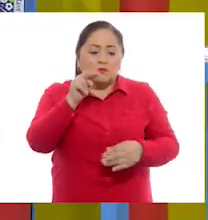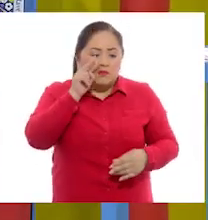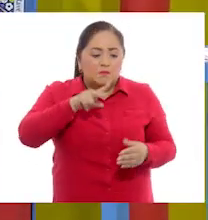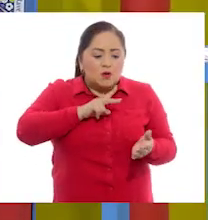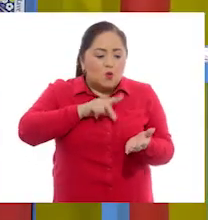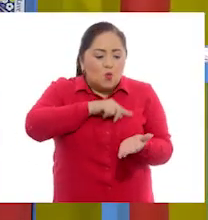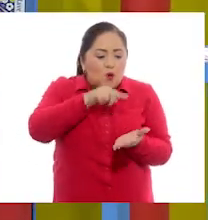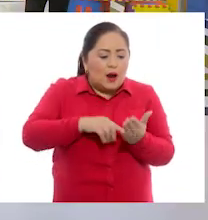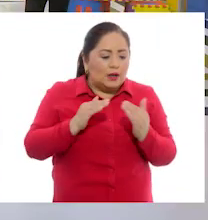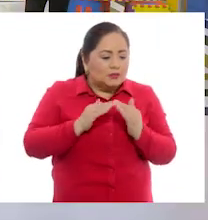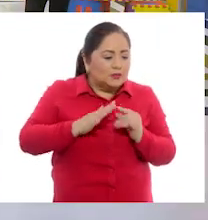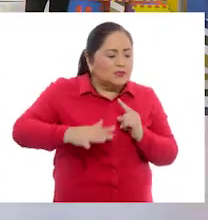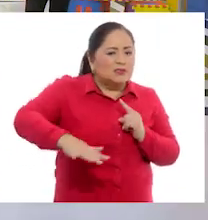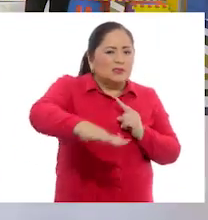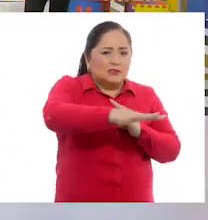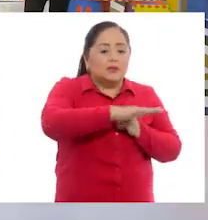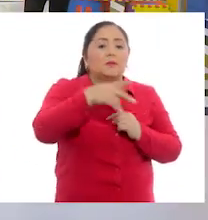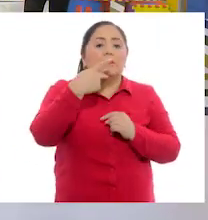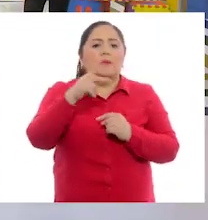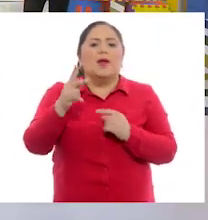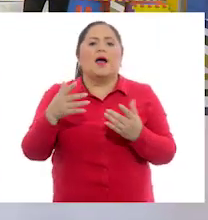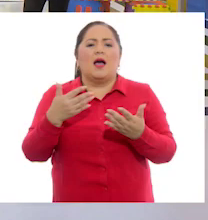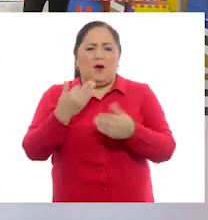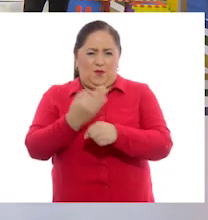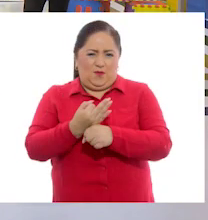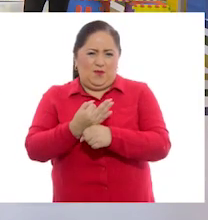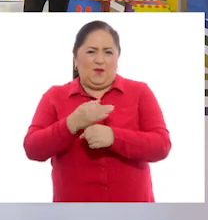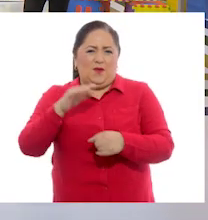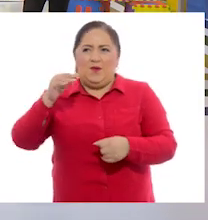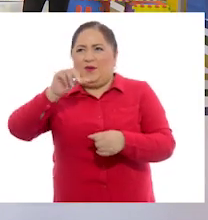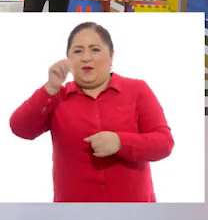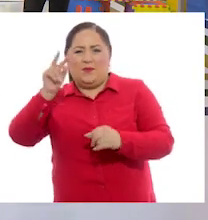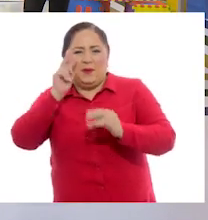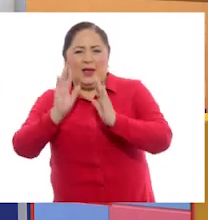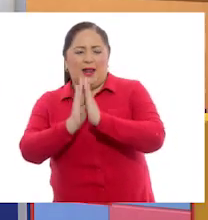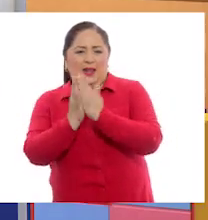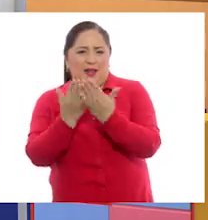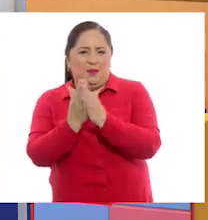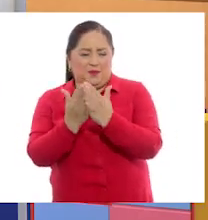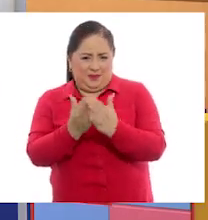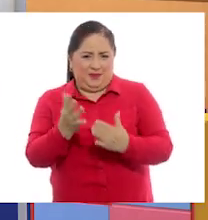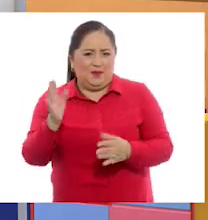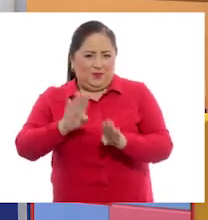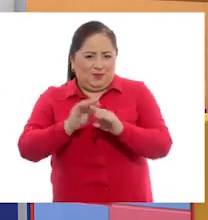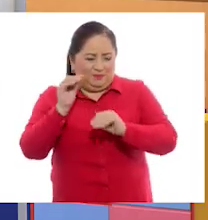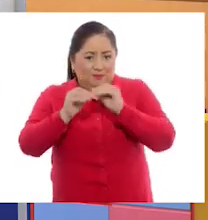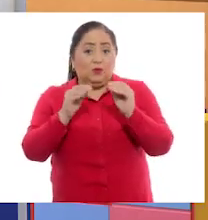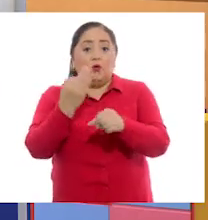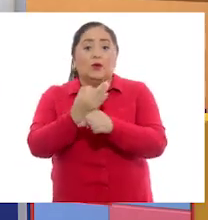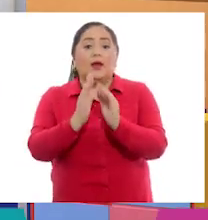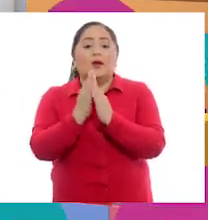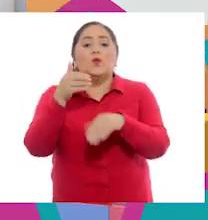sus lugares de referencia. ¿Qué les parece si hacemos el ejercicio que viene en el libro de texto? Por favor, abran su libro en la página